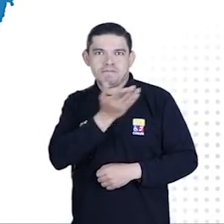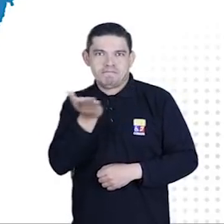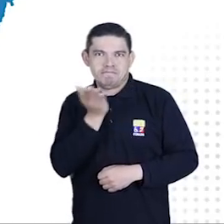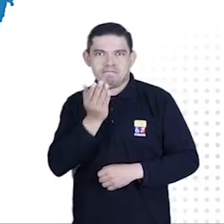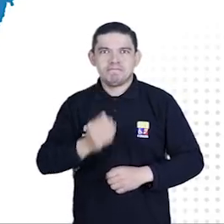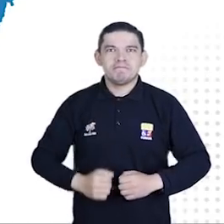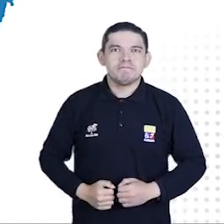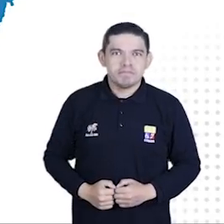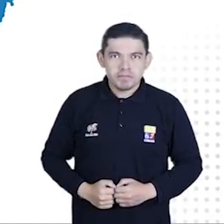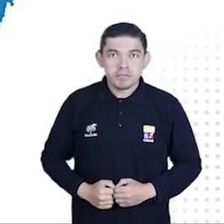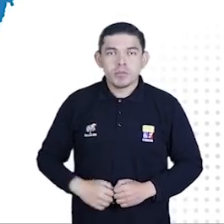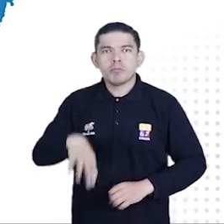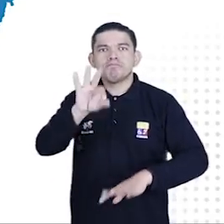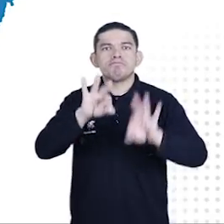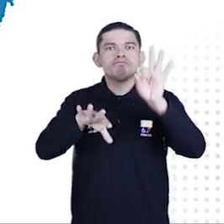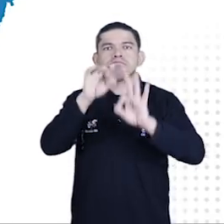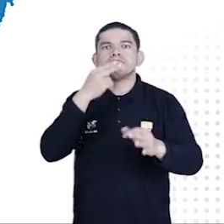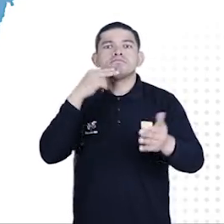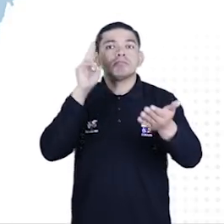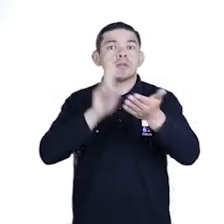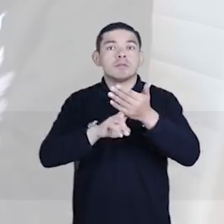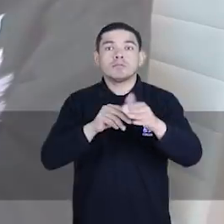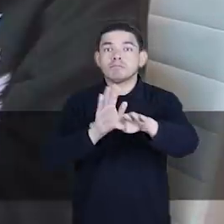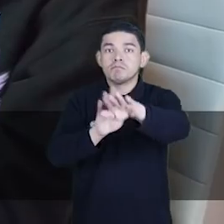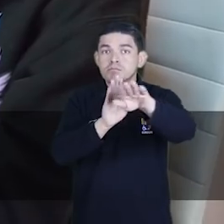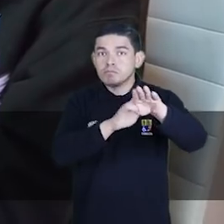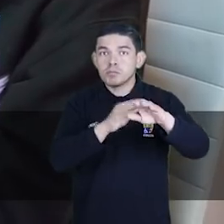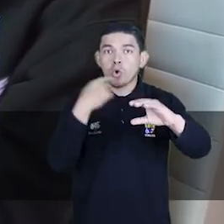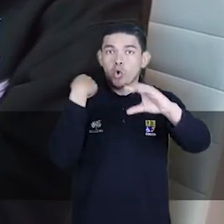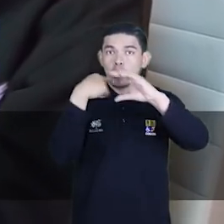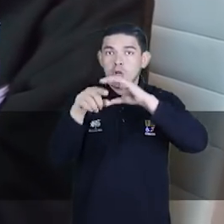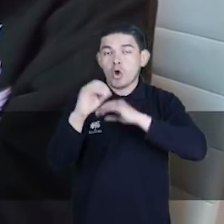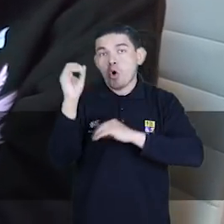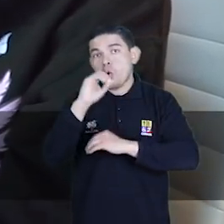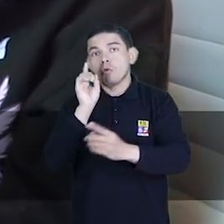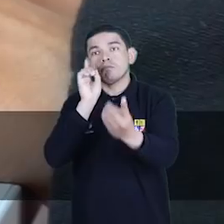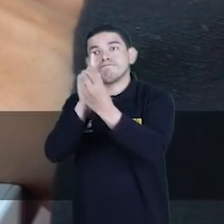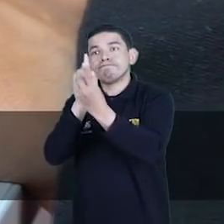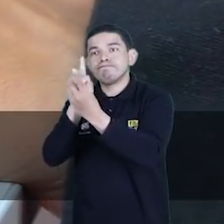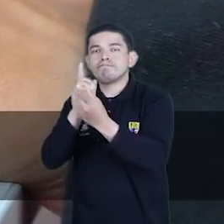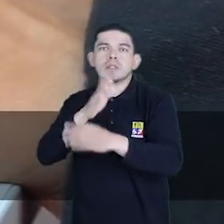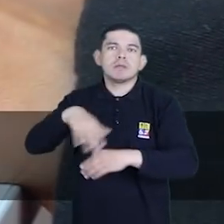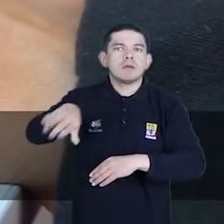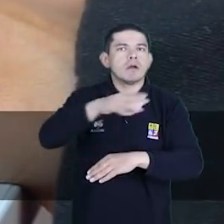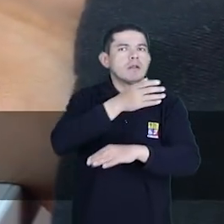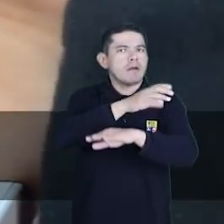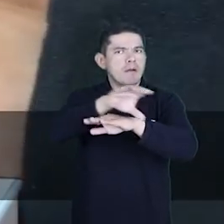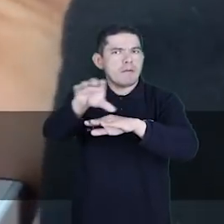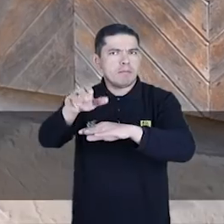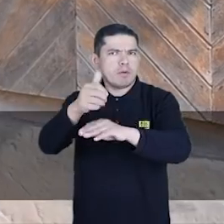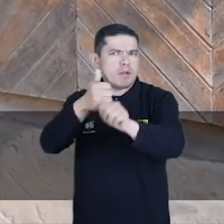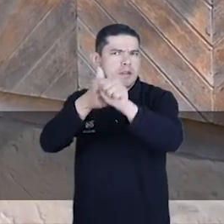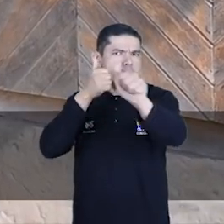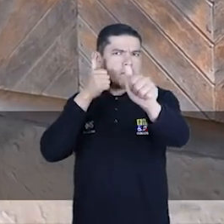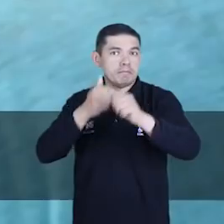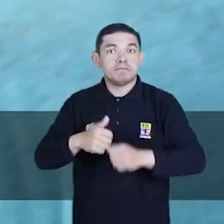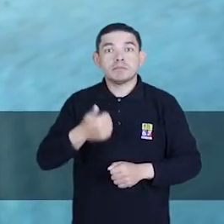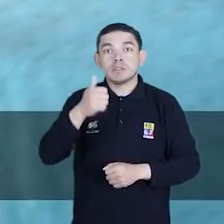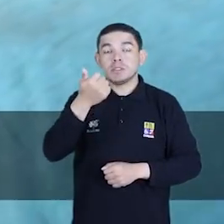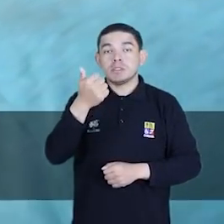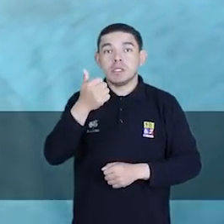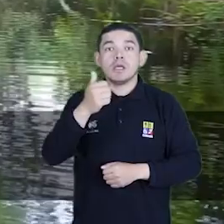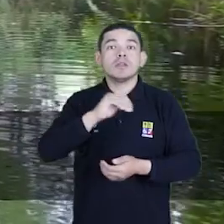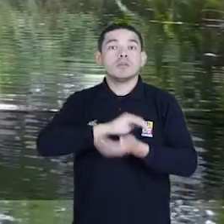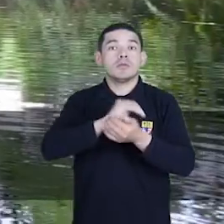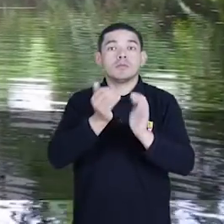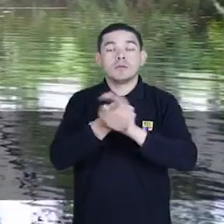% son estudiantes universitarios. Los seleccionados serán notificados por correo electrónico y de manera presencial en